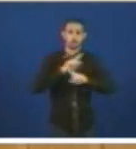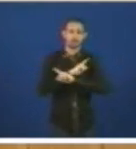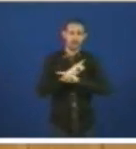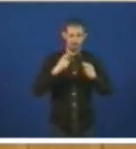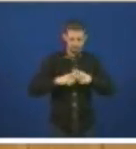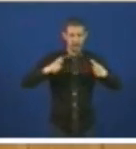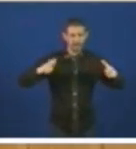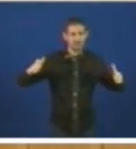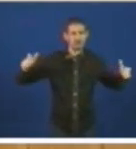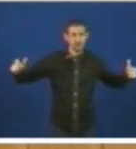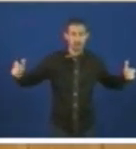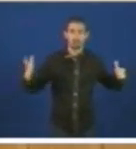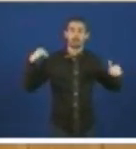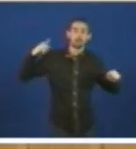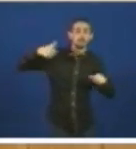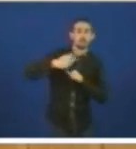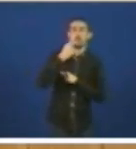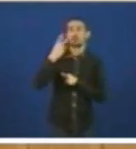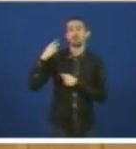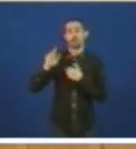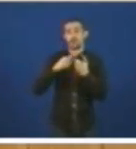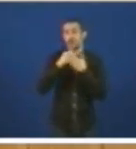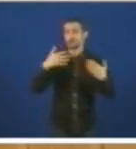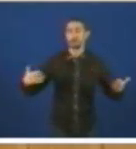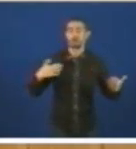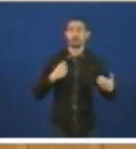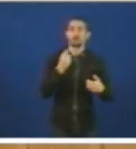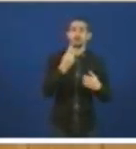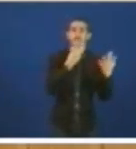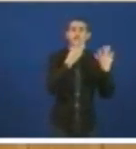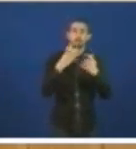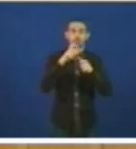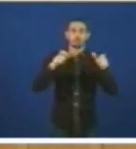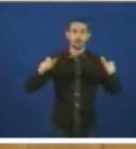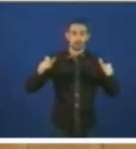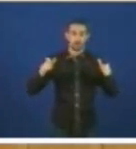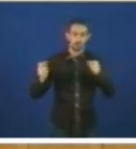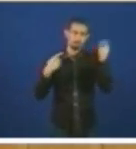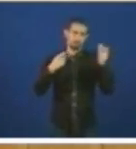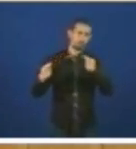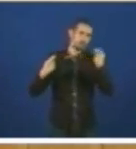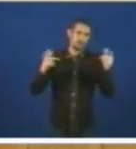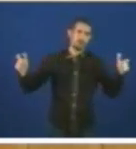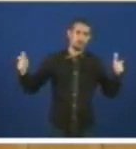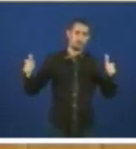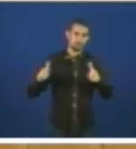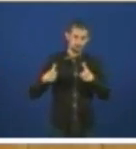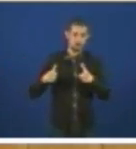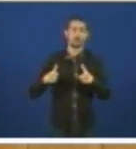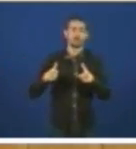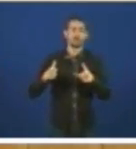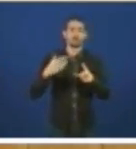E hai nos dous últimos anos menos de 1.800 habitantes. Se non hai